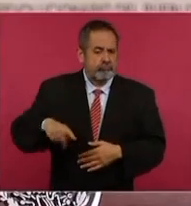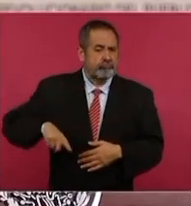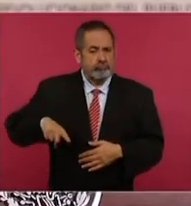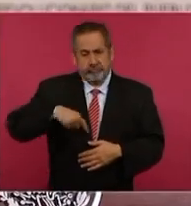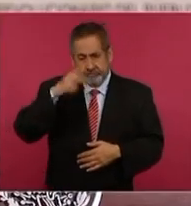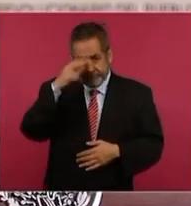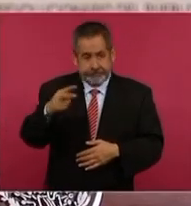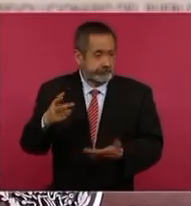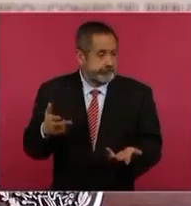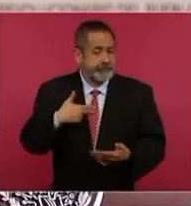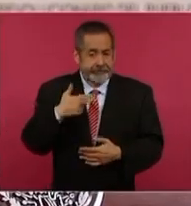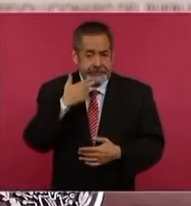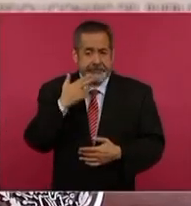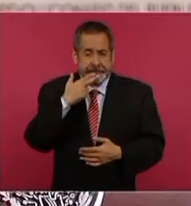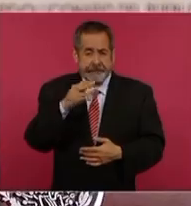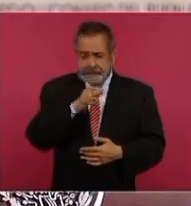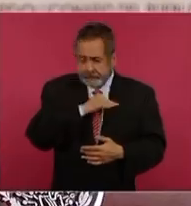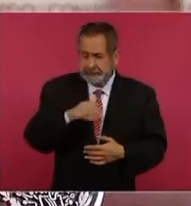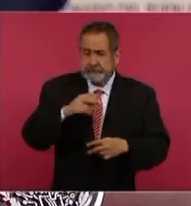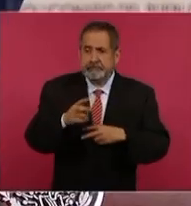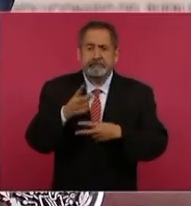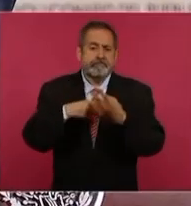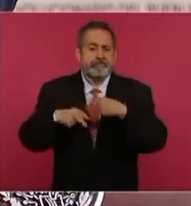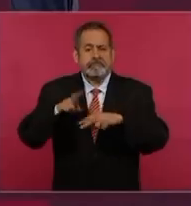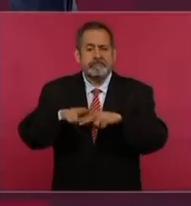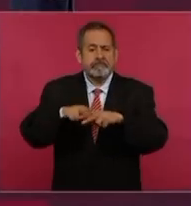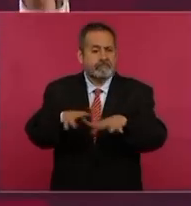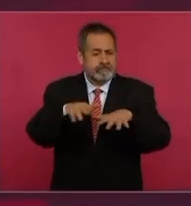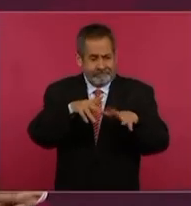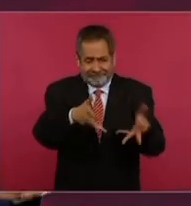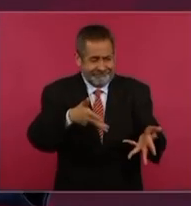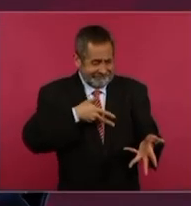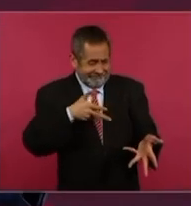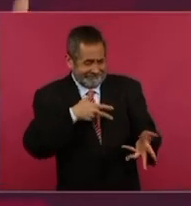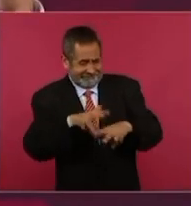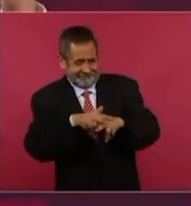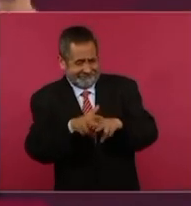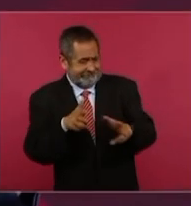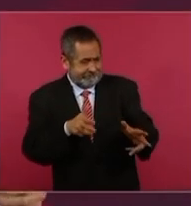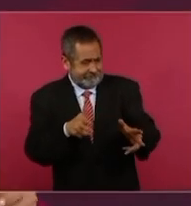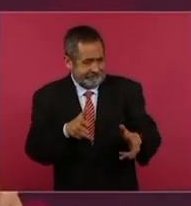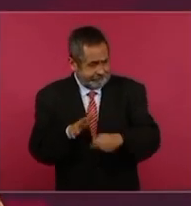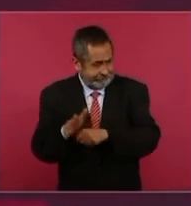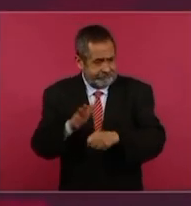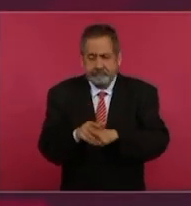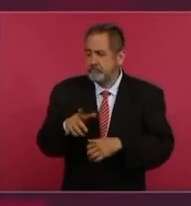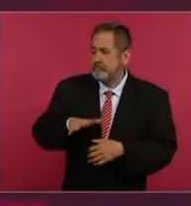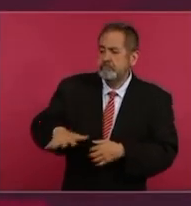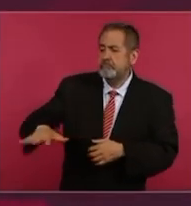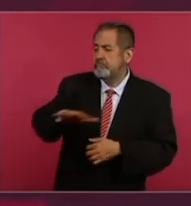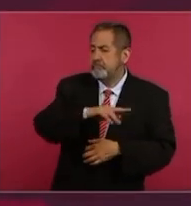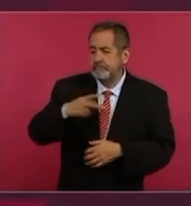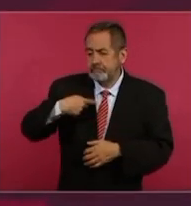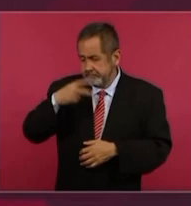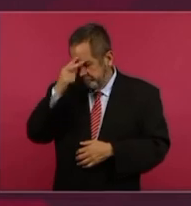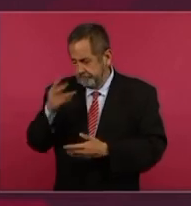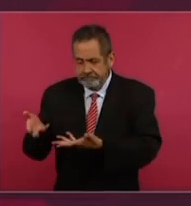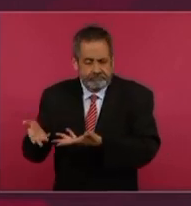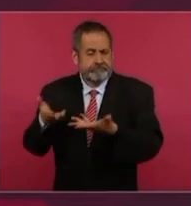que se utilice toda esa infraestructura en beneficio del pueblo de México.